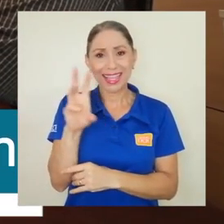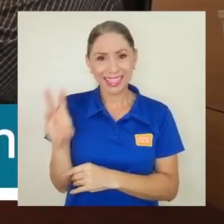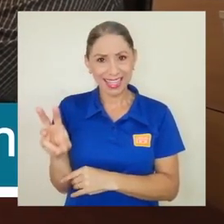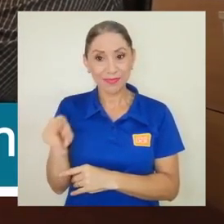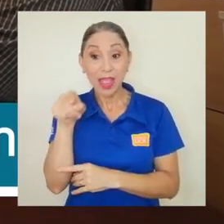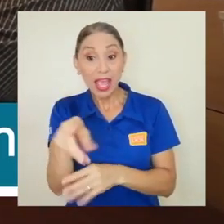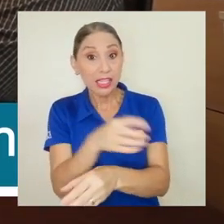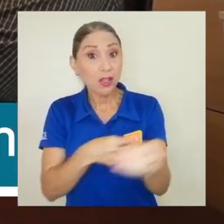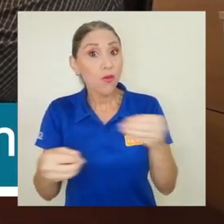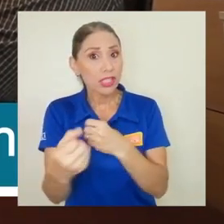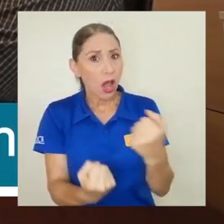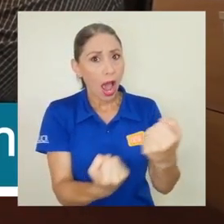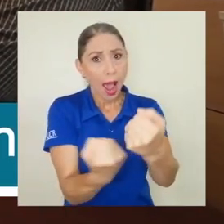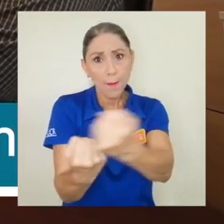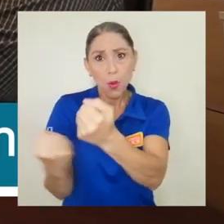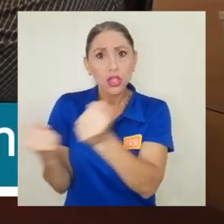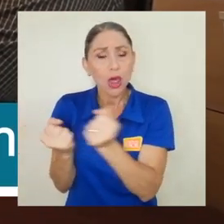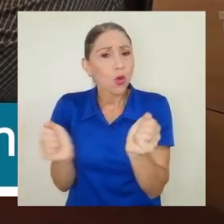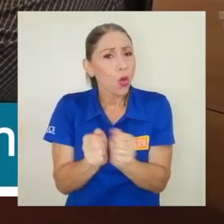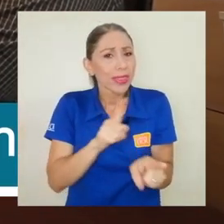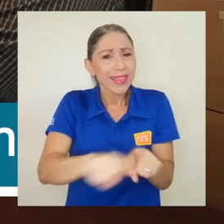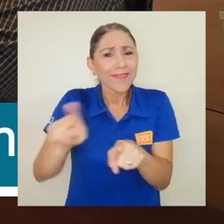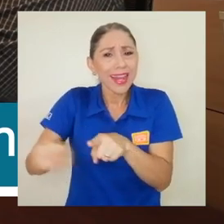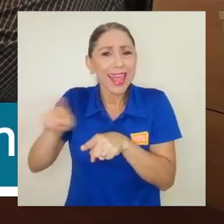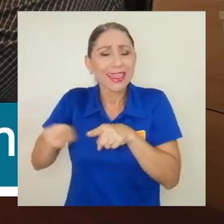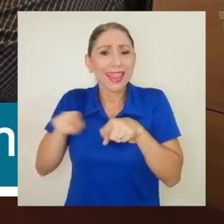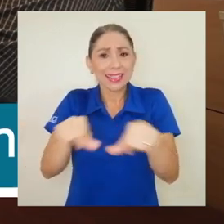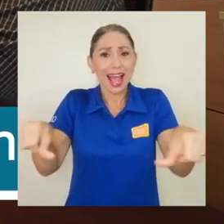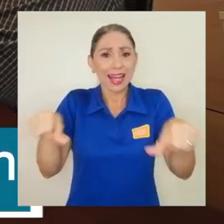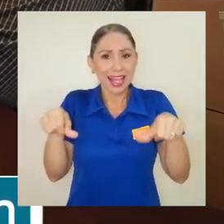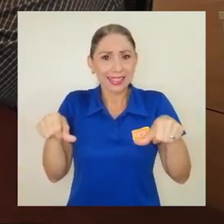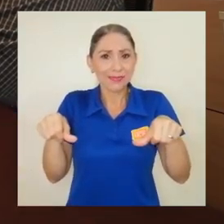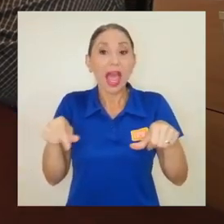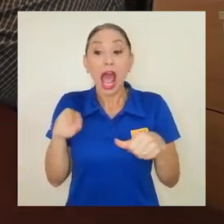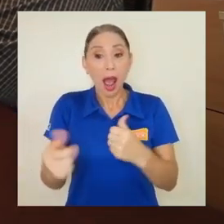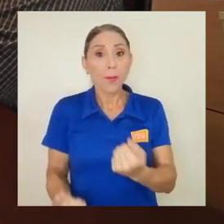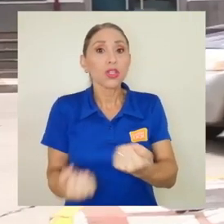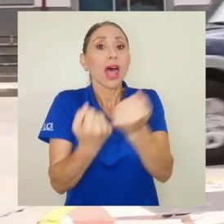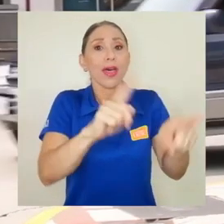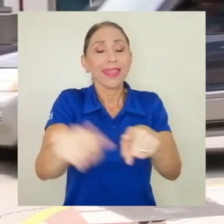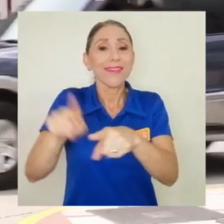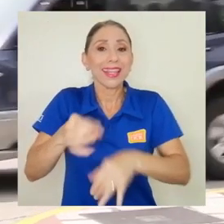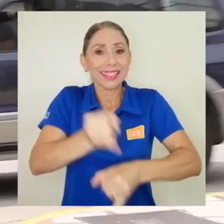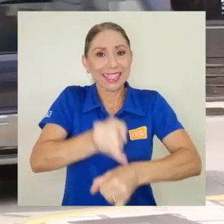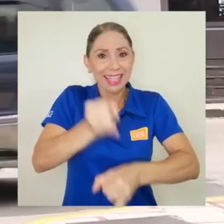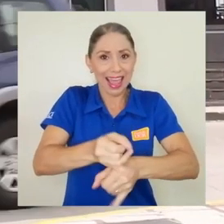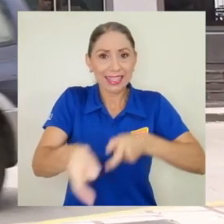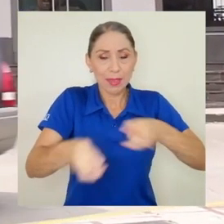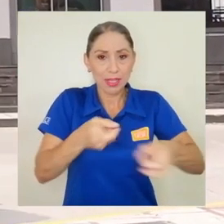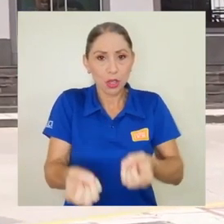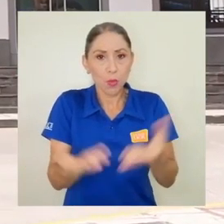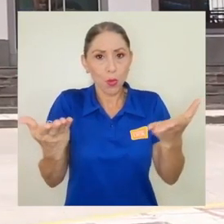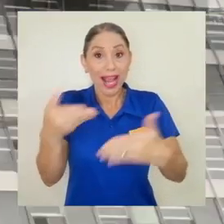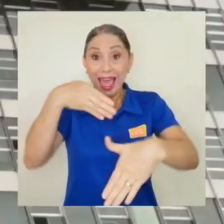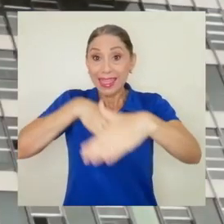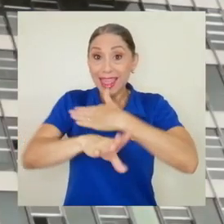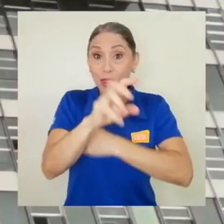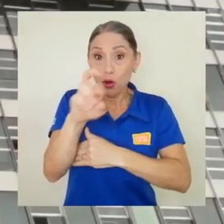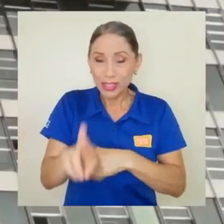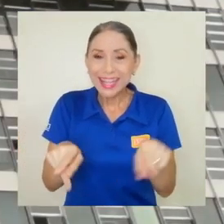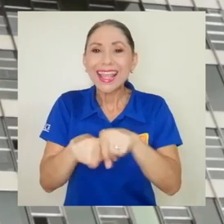esta unidad ha apoyado de manera multidisciplinaria a distintas entidades de la administración pública, tanto dentro como fuera del país.